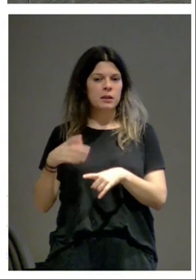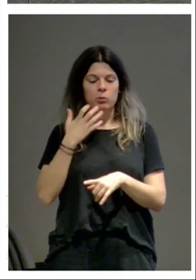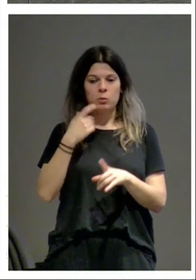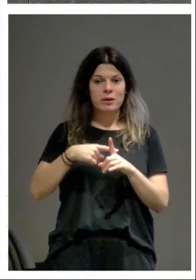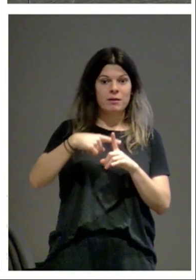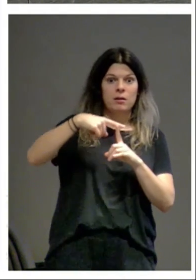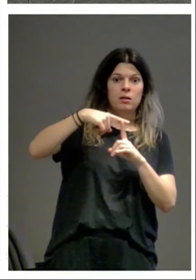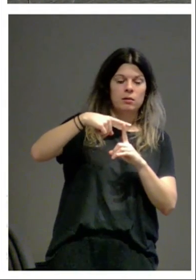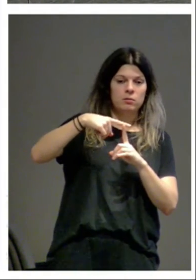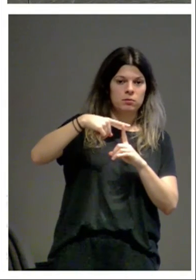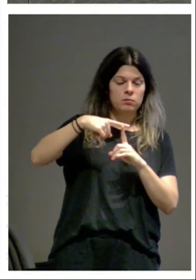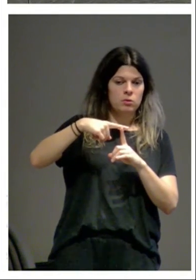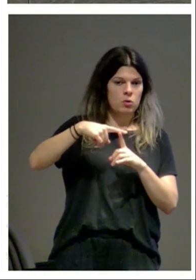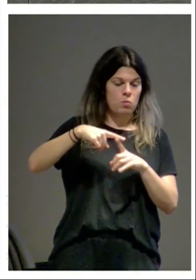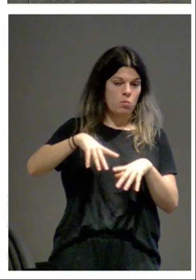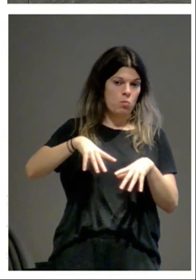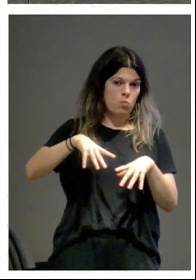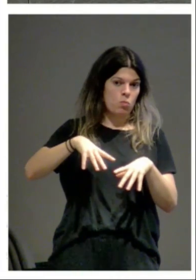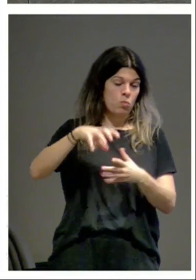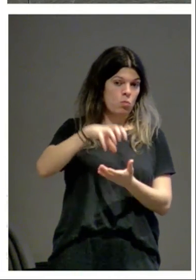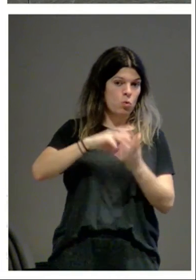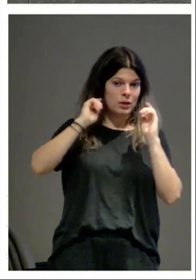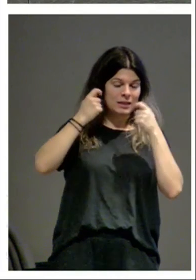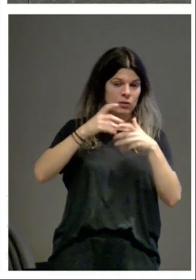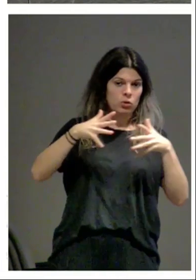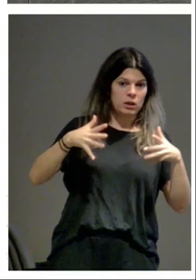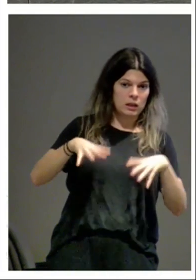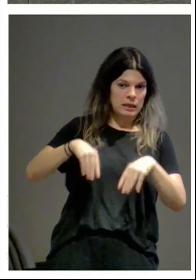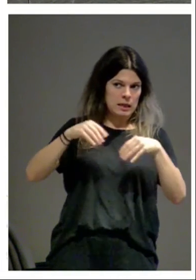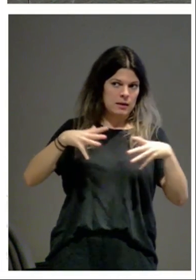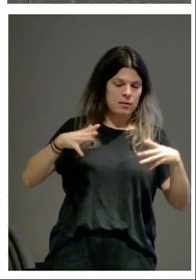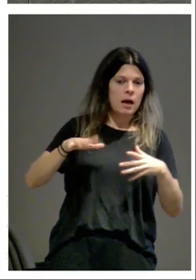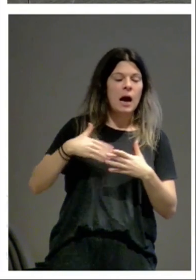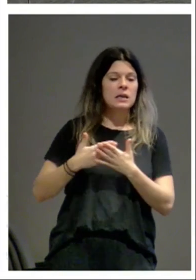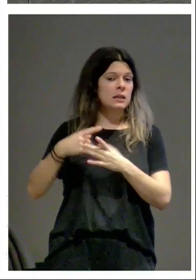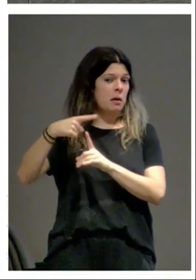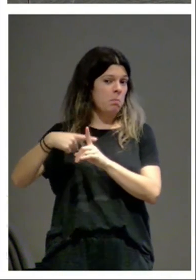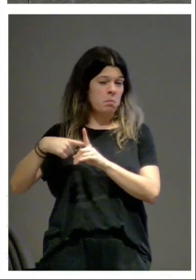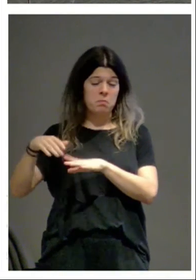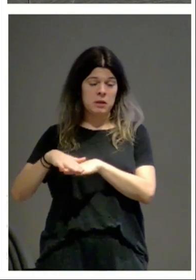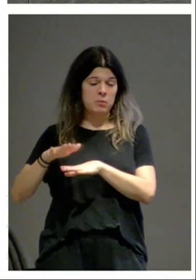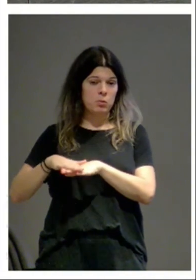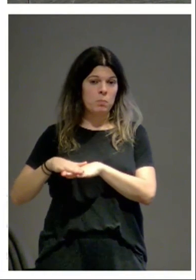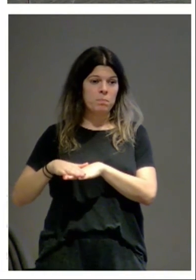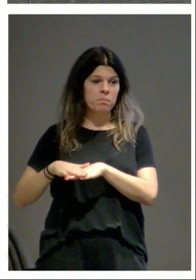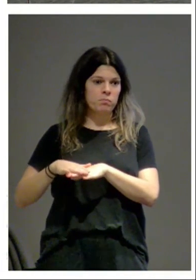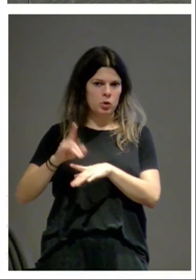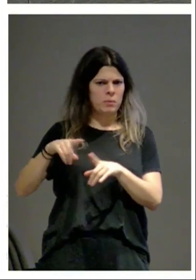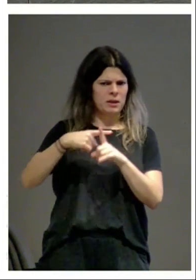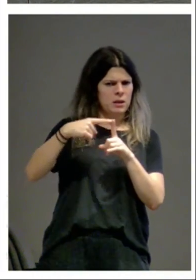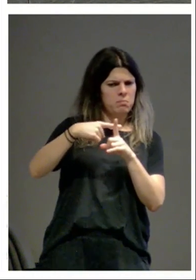nivel más alto un gran monasterio o una catedral hasta el nivel más bajo pero pasando por niveles